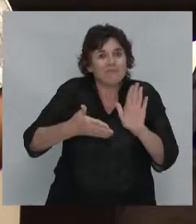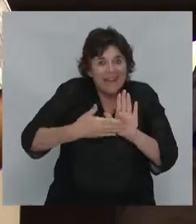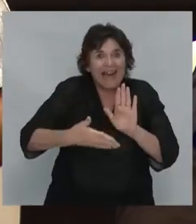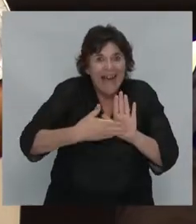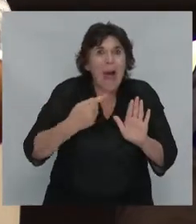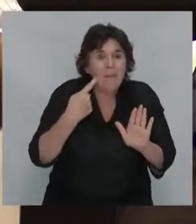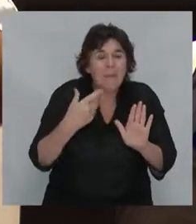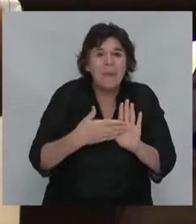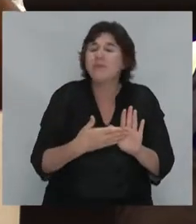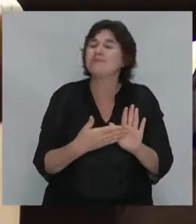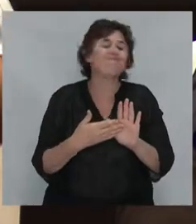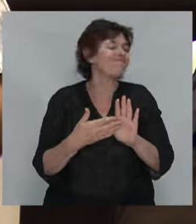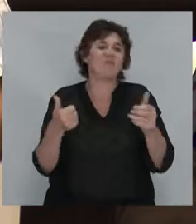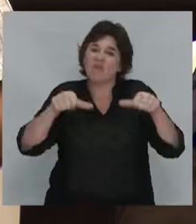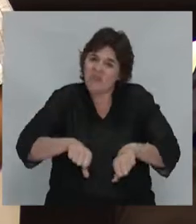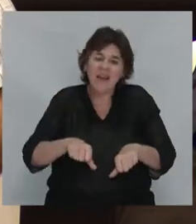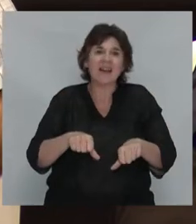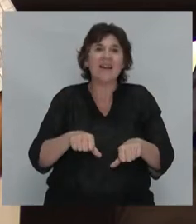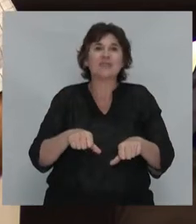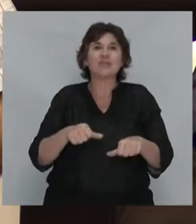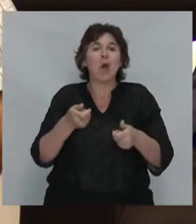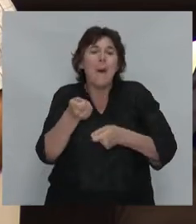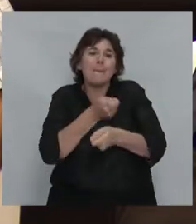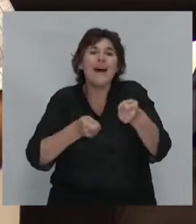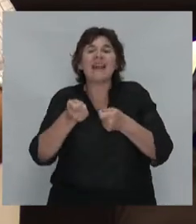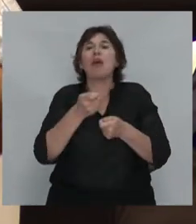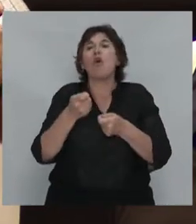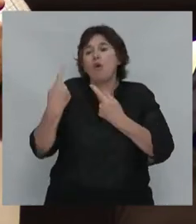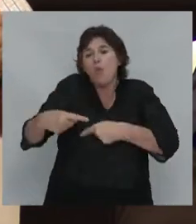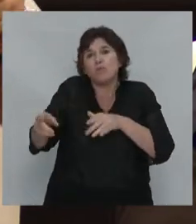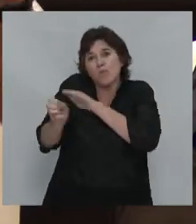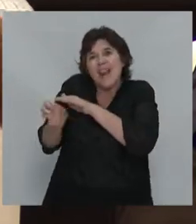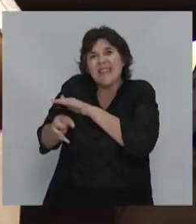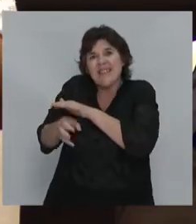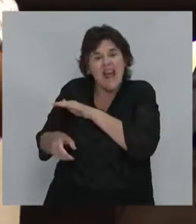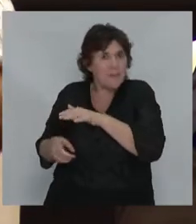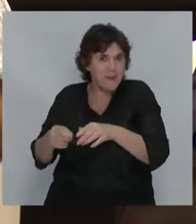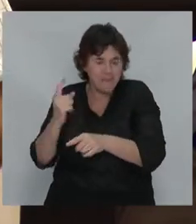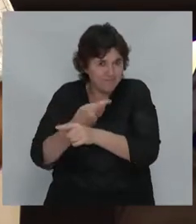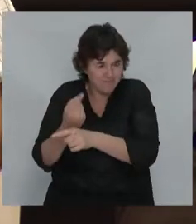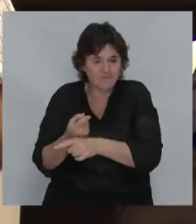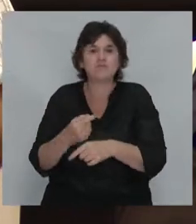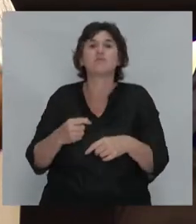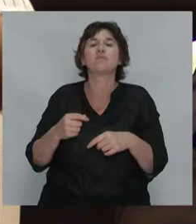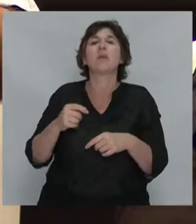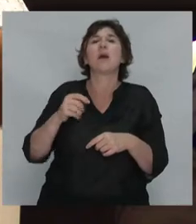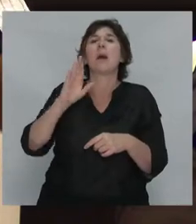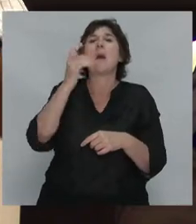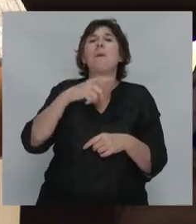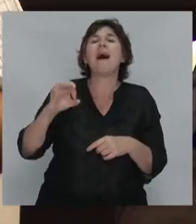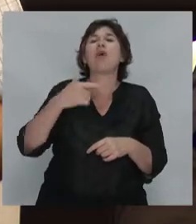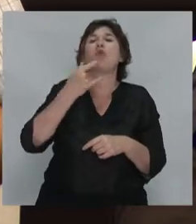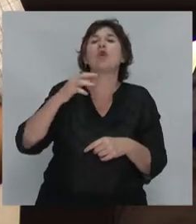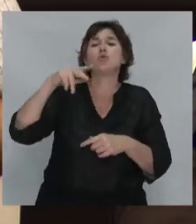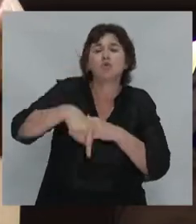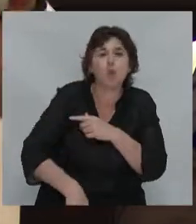muchas ocasiones y no pudimos tener un manejo de reservas. Tuvimos la creación del Banco del Sur, no lo